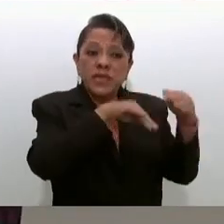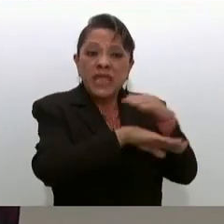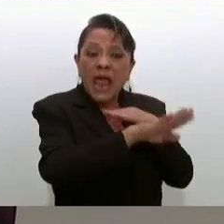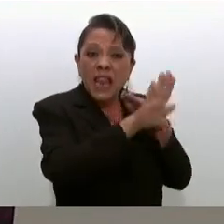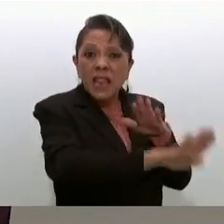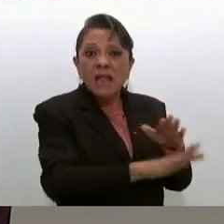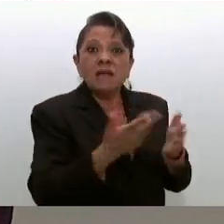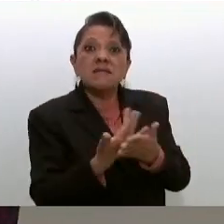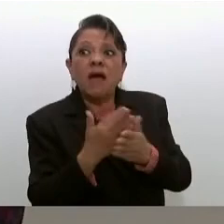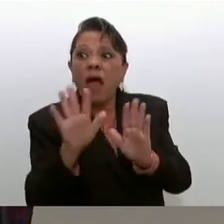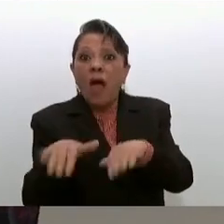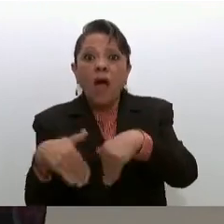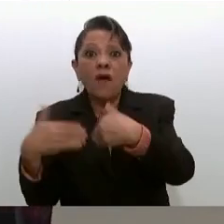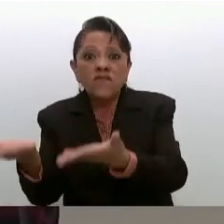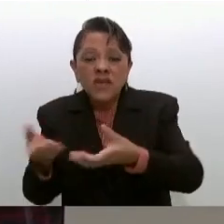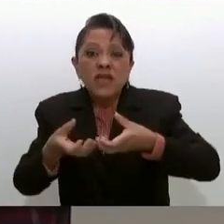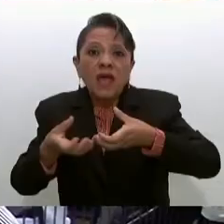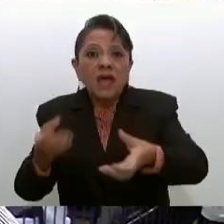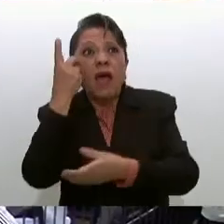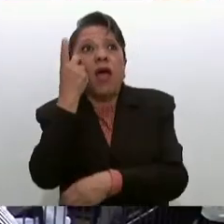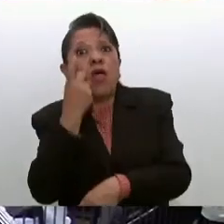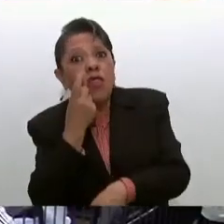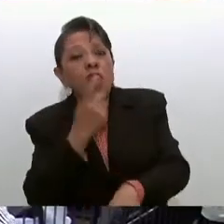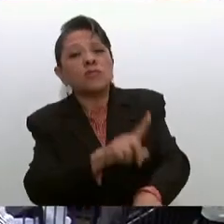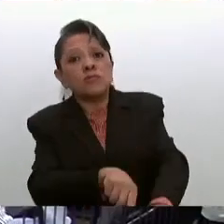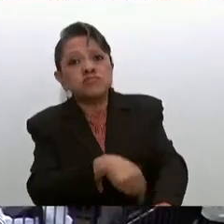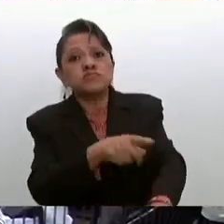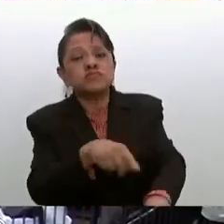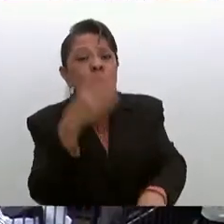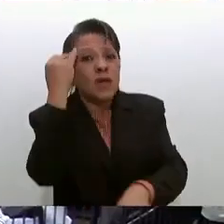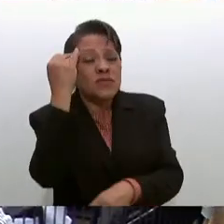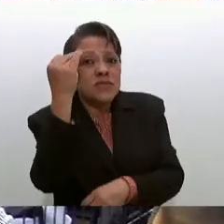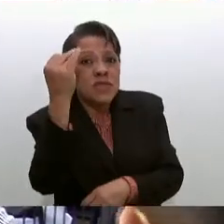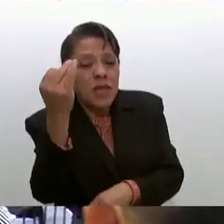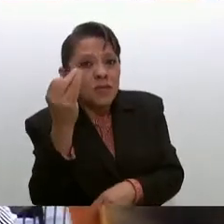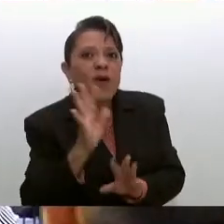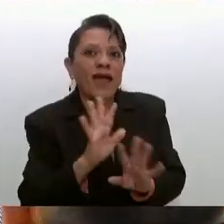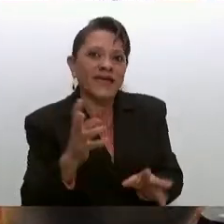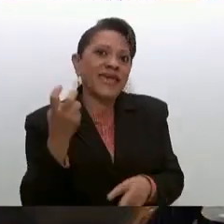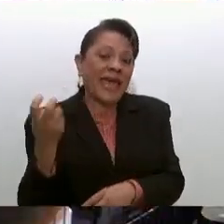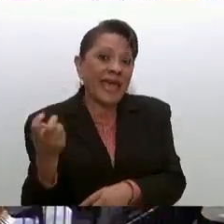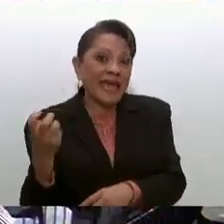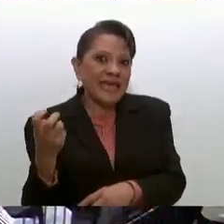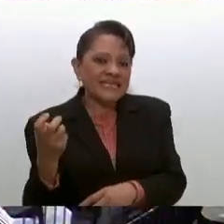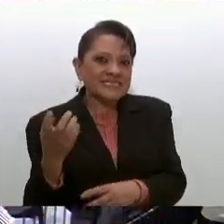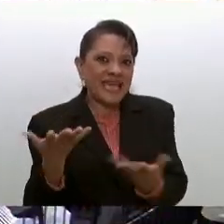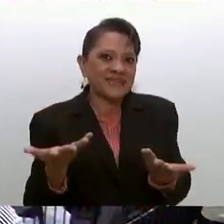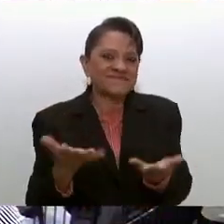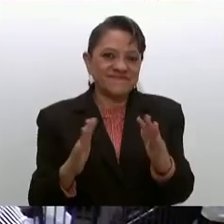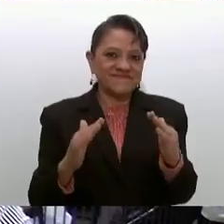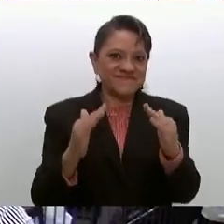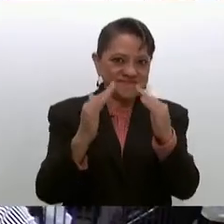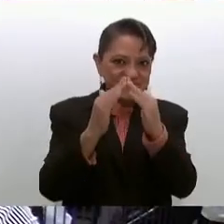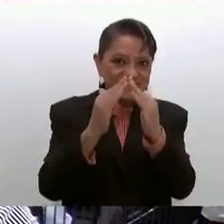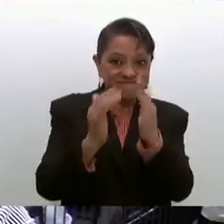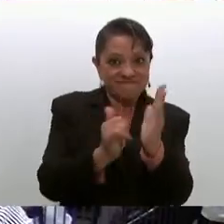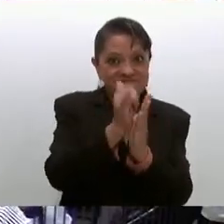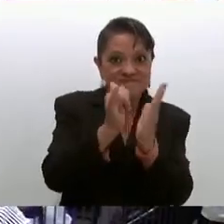aquí está miren ese joven es el subsecretario